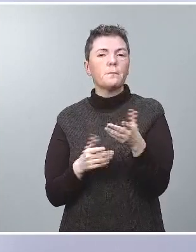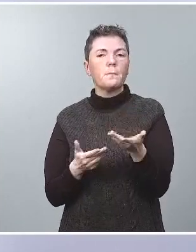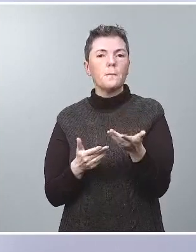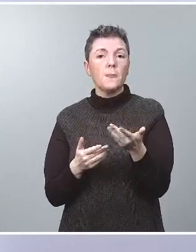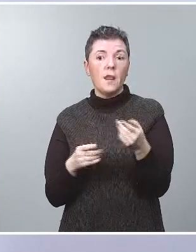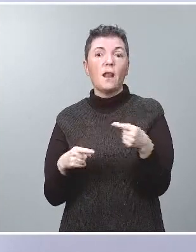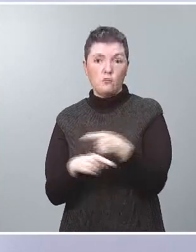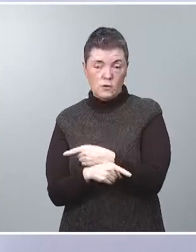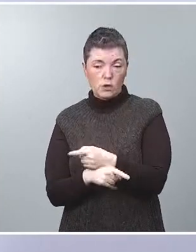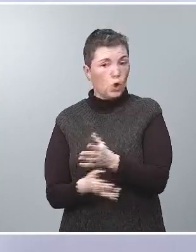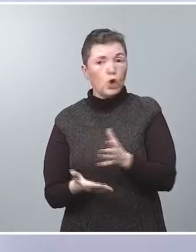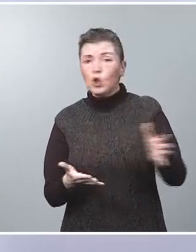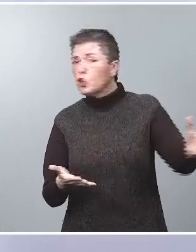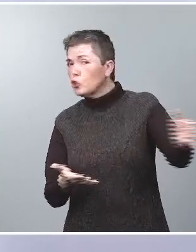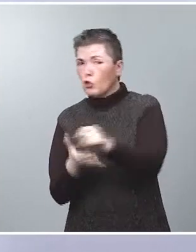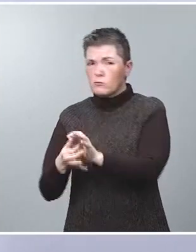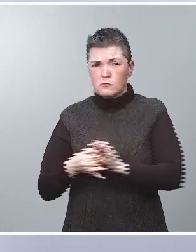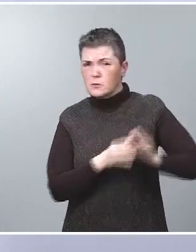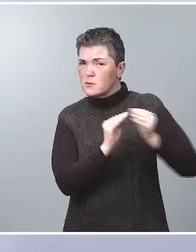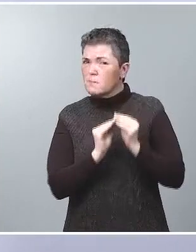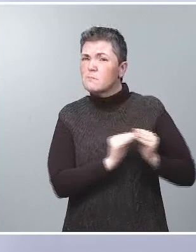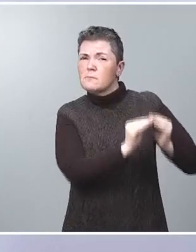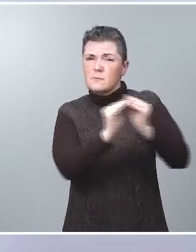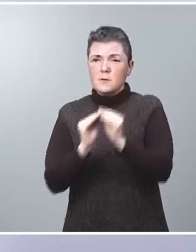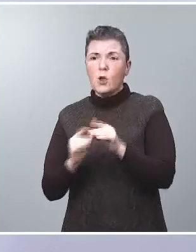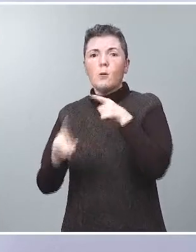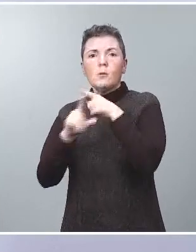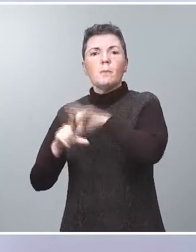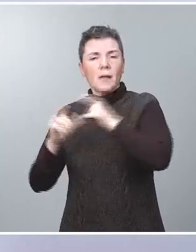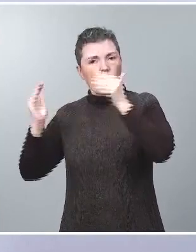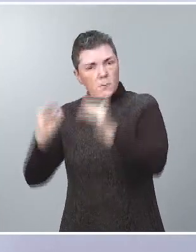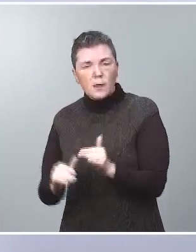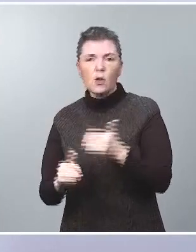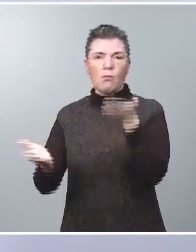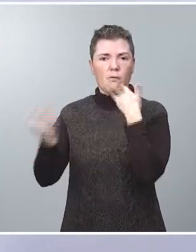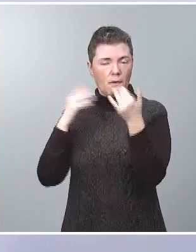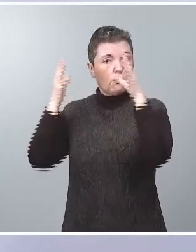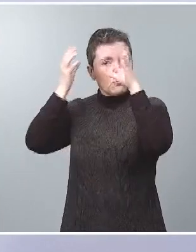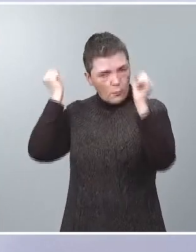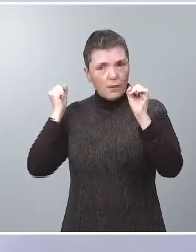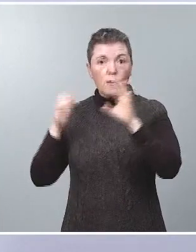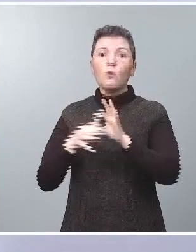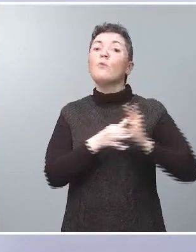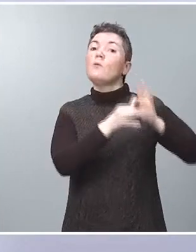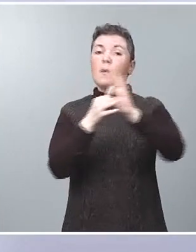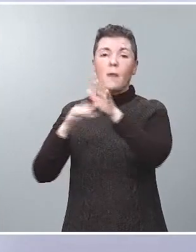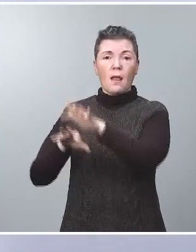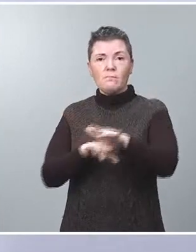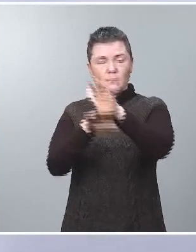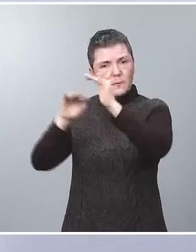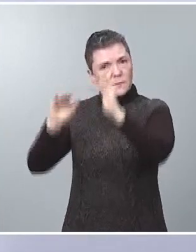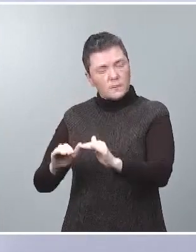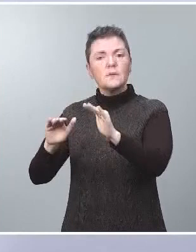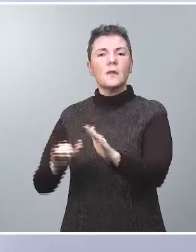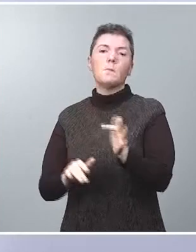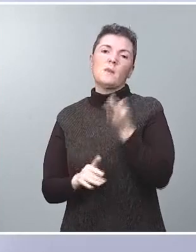creo que todos estamos en la misma línea de desescalada, de diálogo, de diplomacia, de unidad en la disuasión. Y, sobre todo, y fundamental,